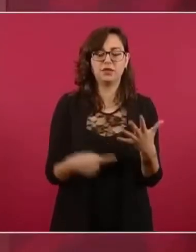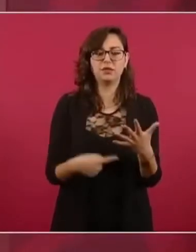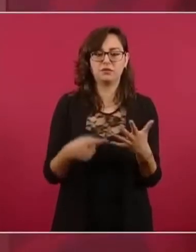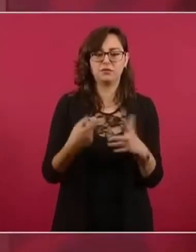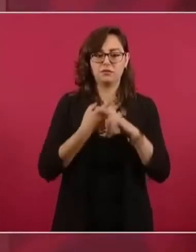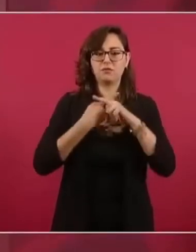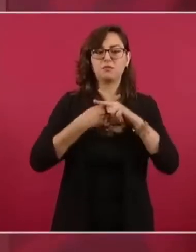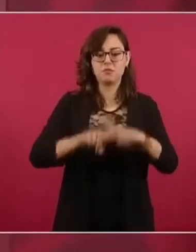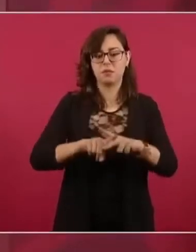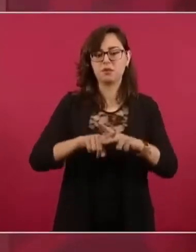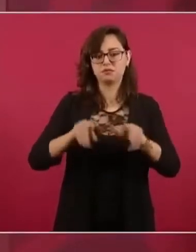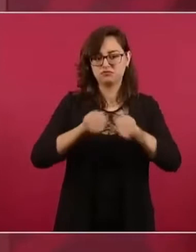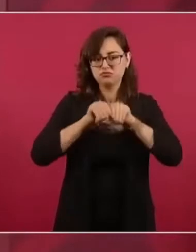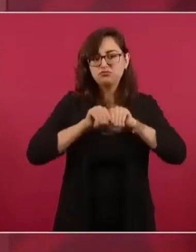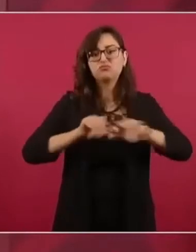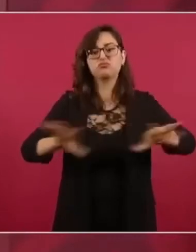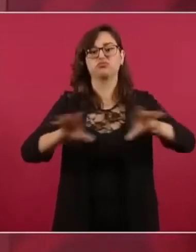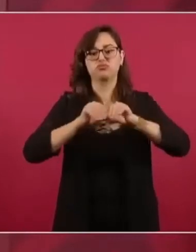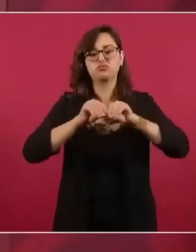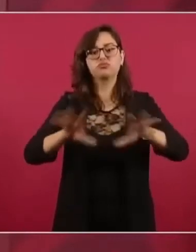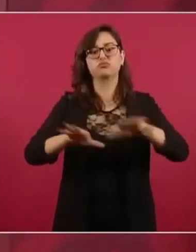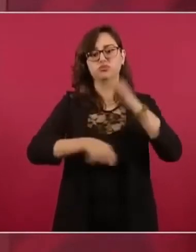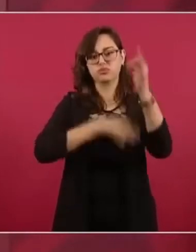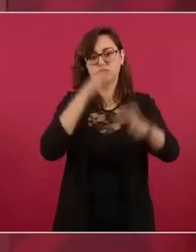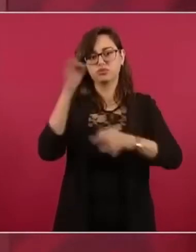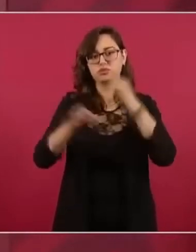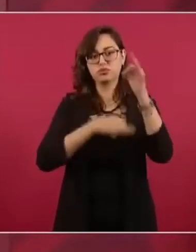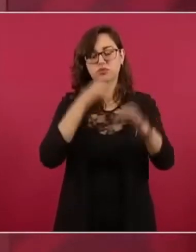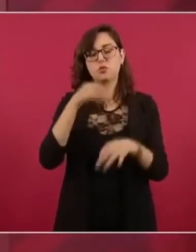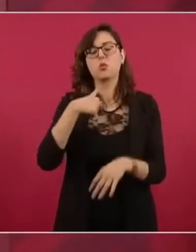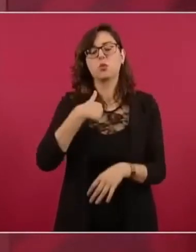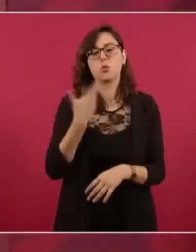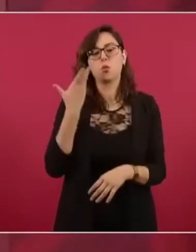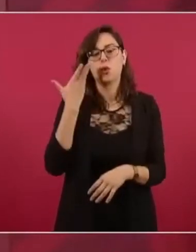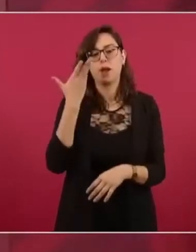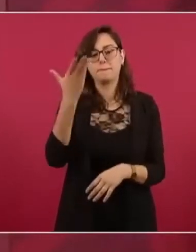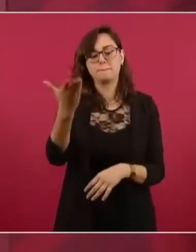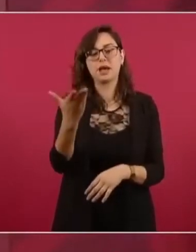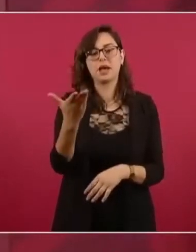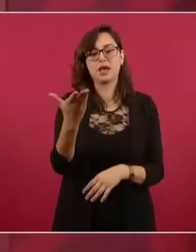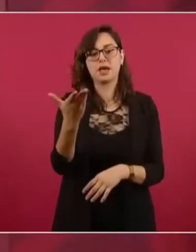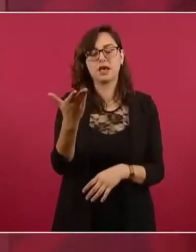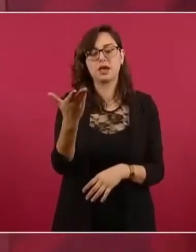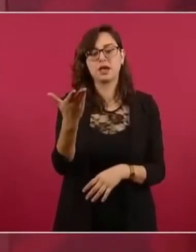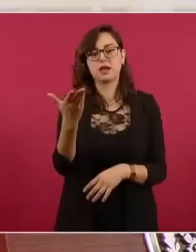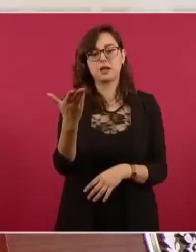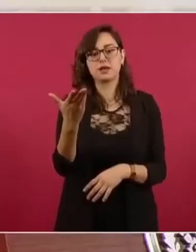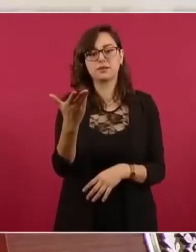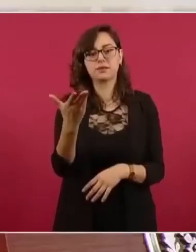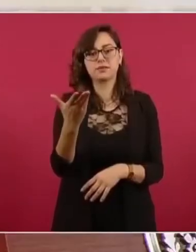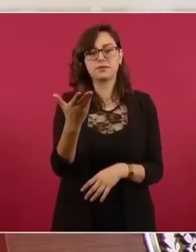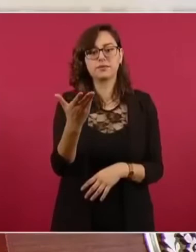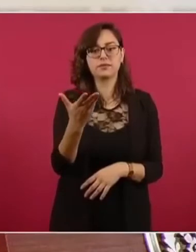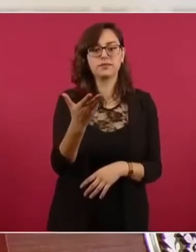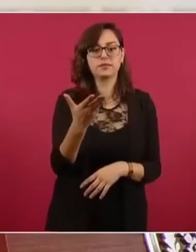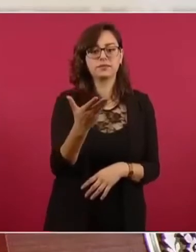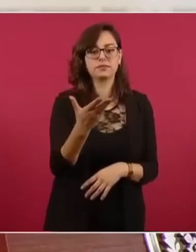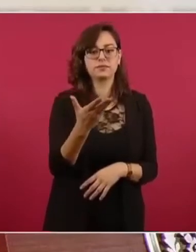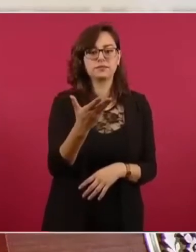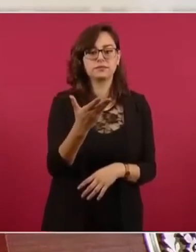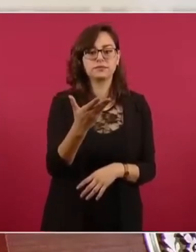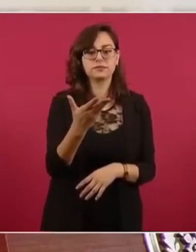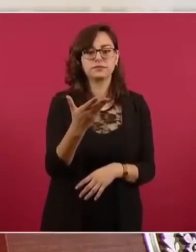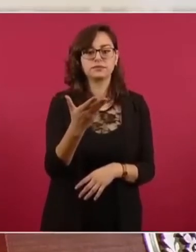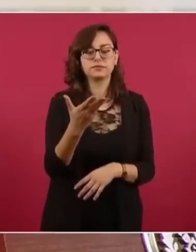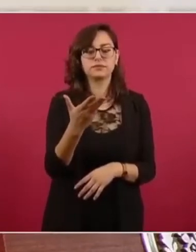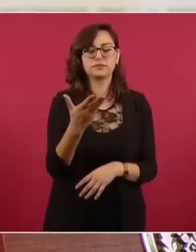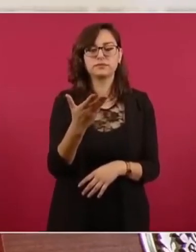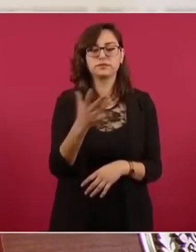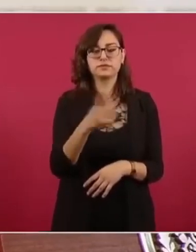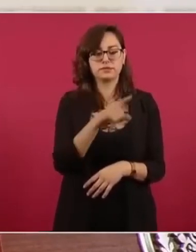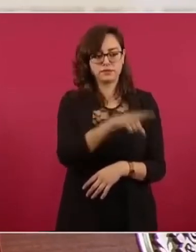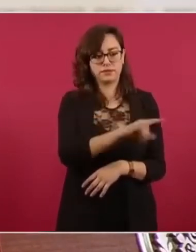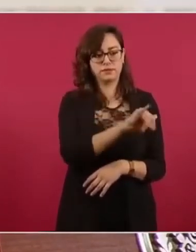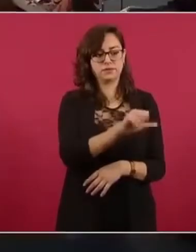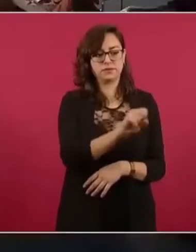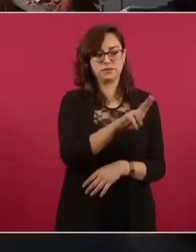día